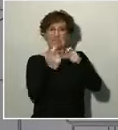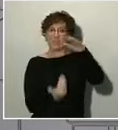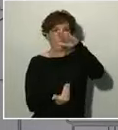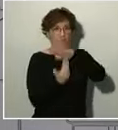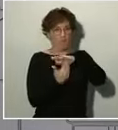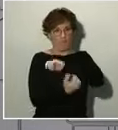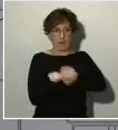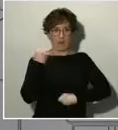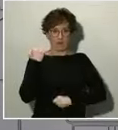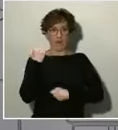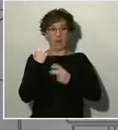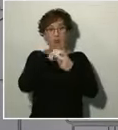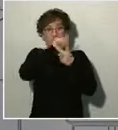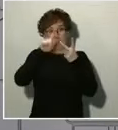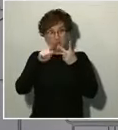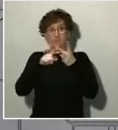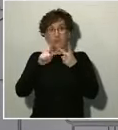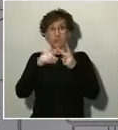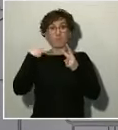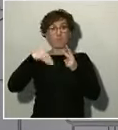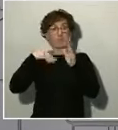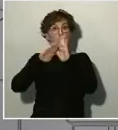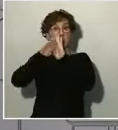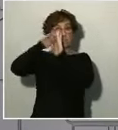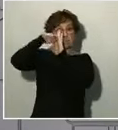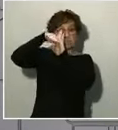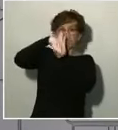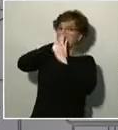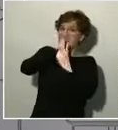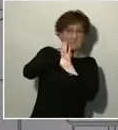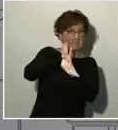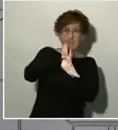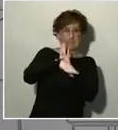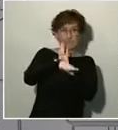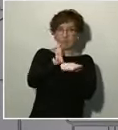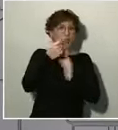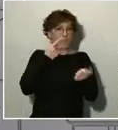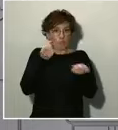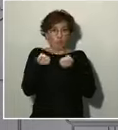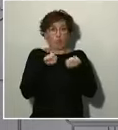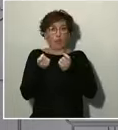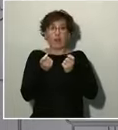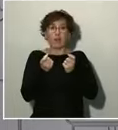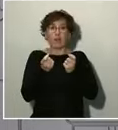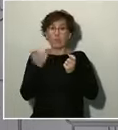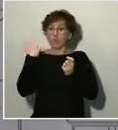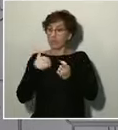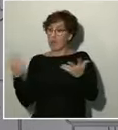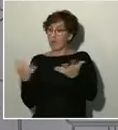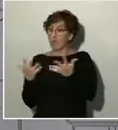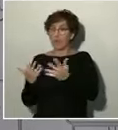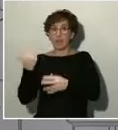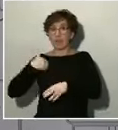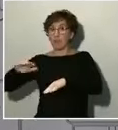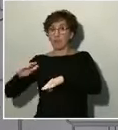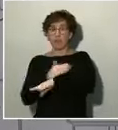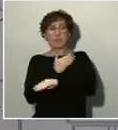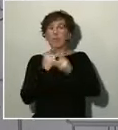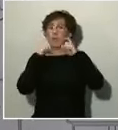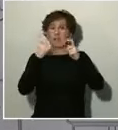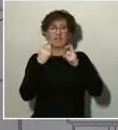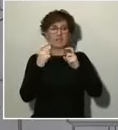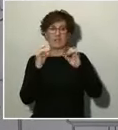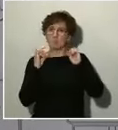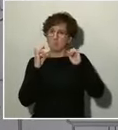esa curva de caída. Y la meta será iniciar la recuperación en cuanto a la emergencia sanitaria quede atrás, relanzando nuestra